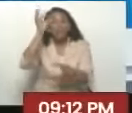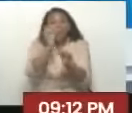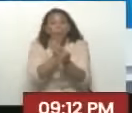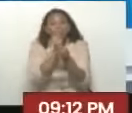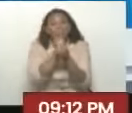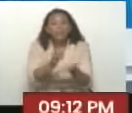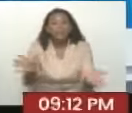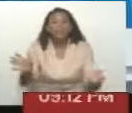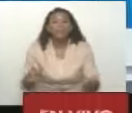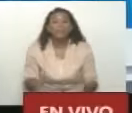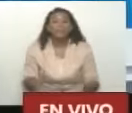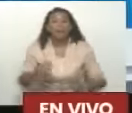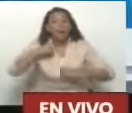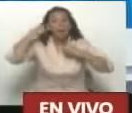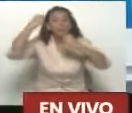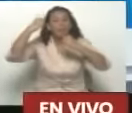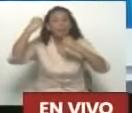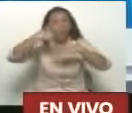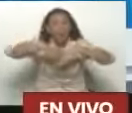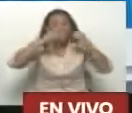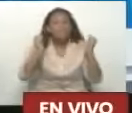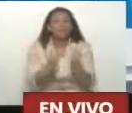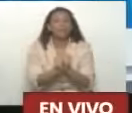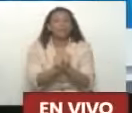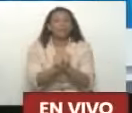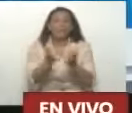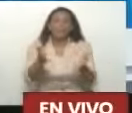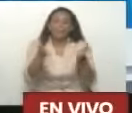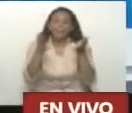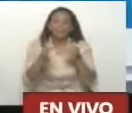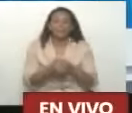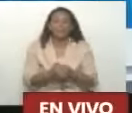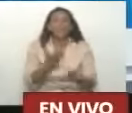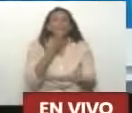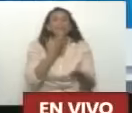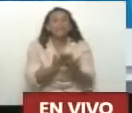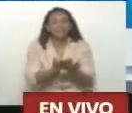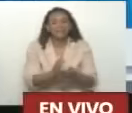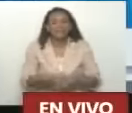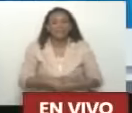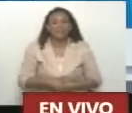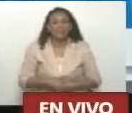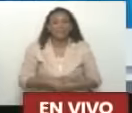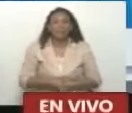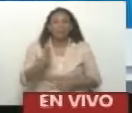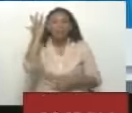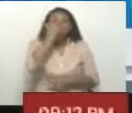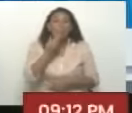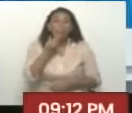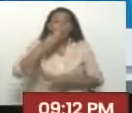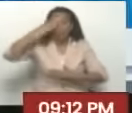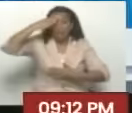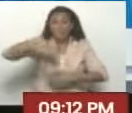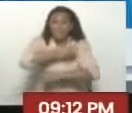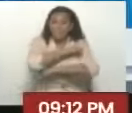y al combate, a la batalla y a la victoria. Muchas gracias, pues. Gracias, mi comandante. Juventud militar